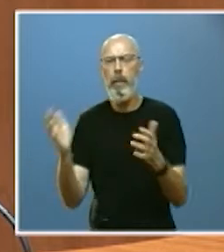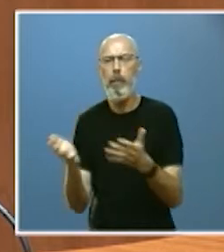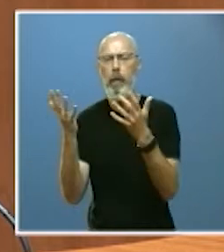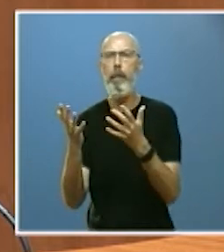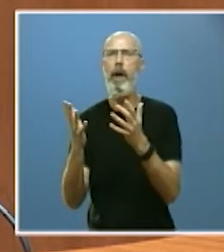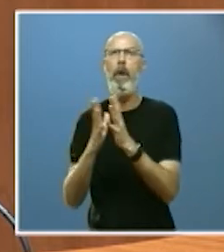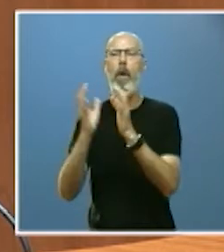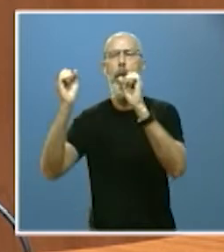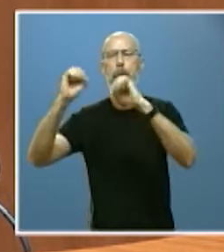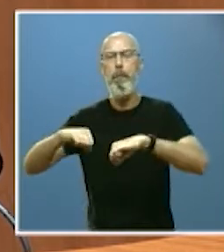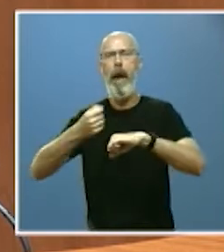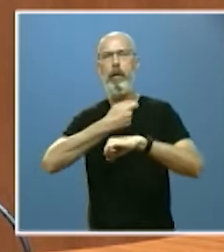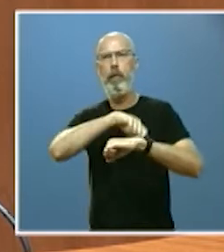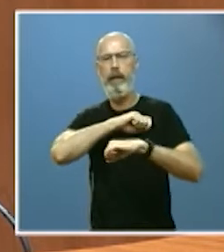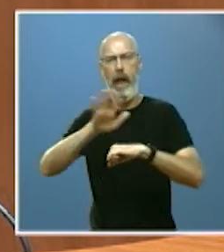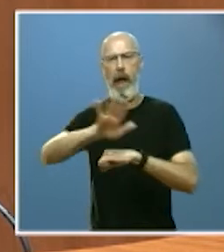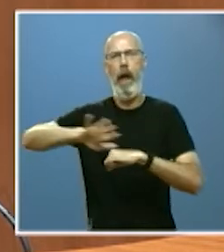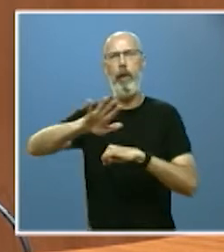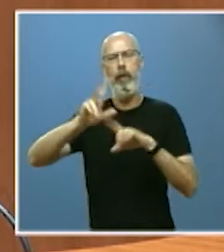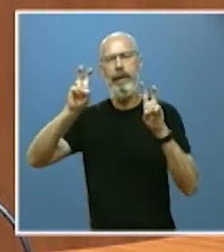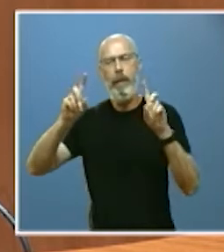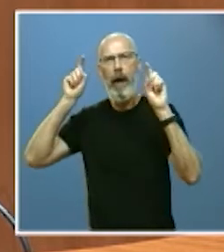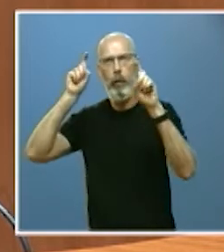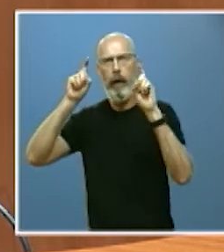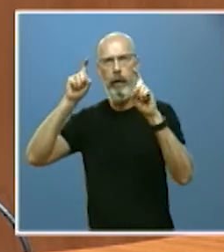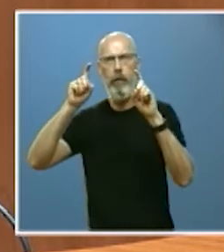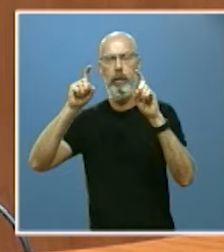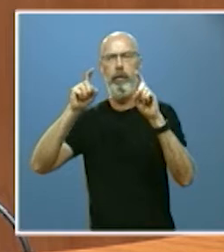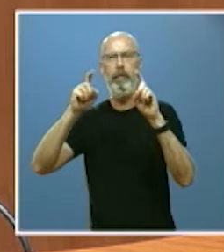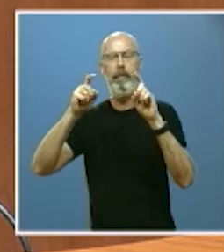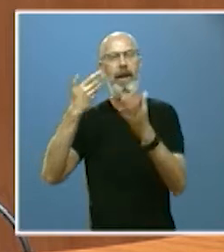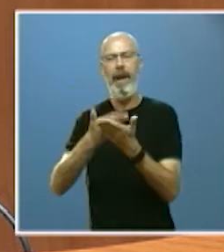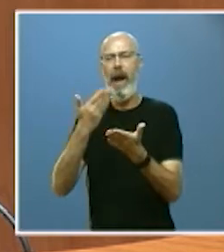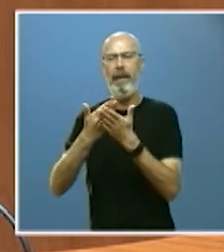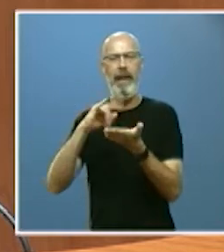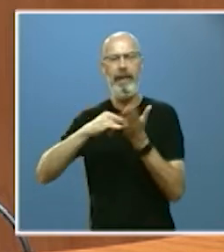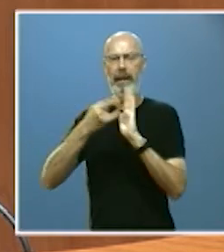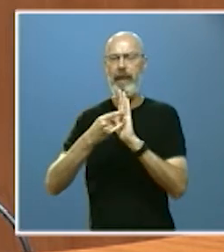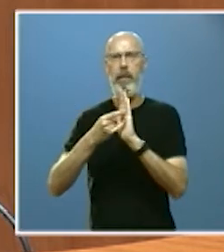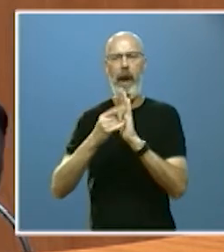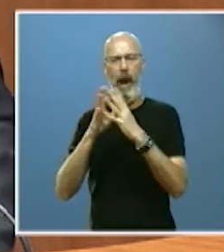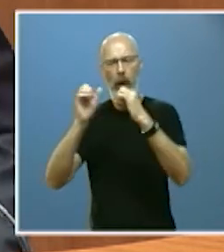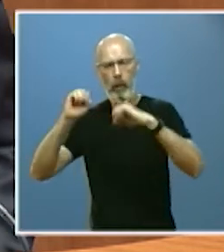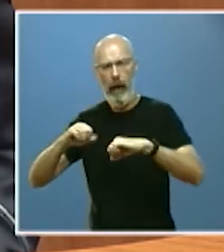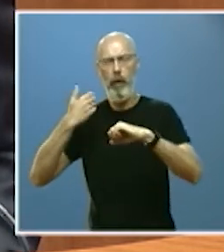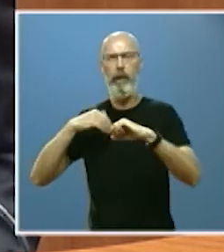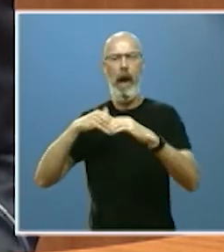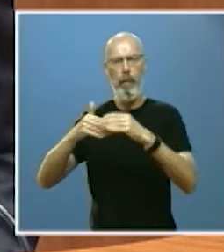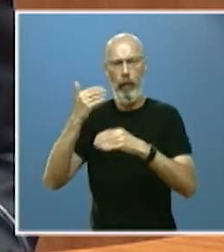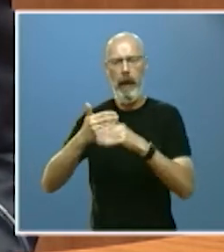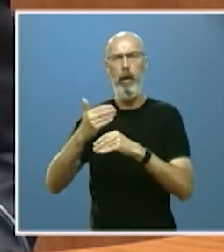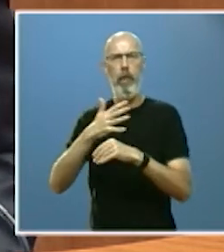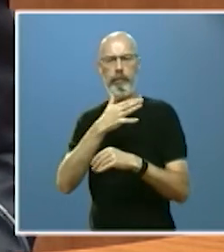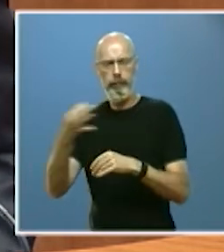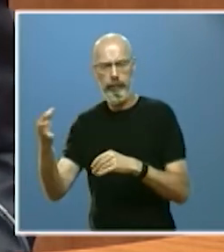pacto de estado por la educación que garantice el sistema consensuado estable moderno y eficaz que se desarrolle en España